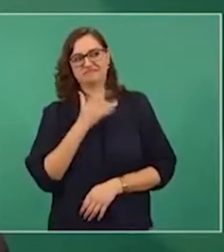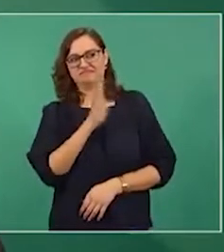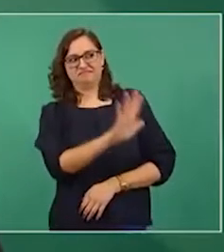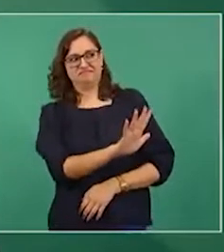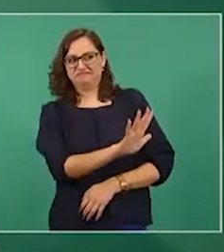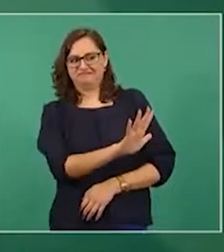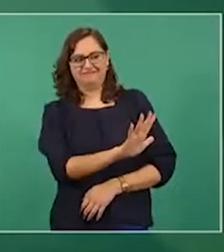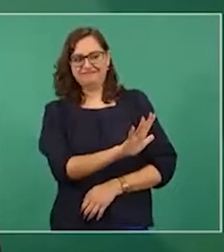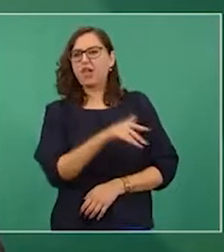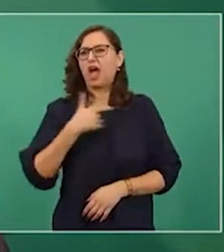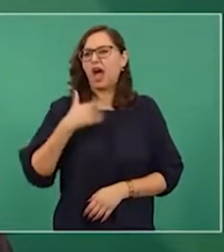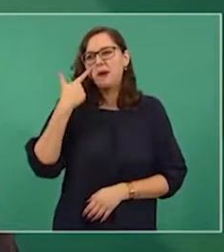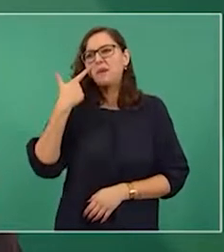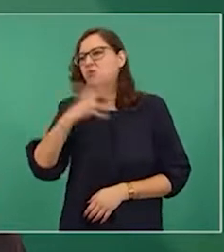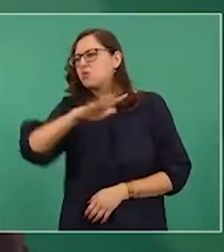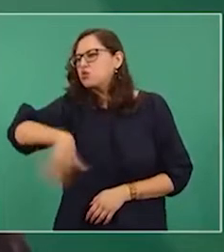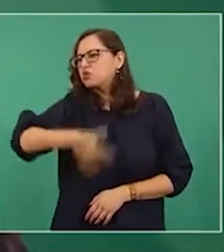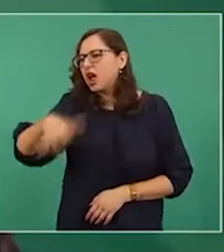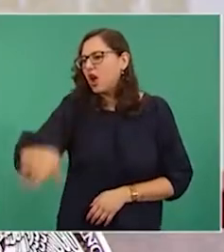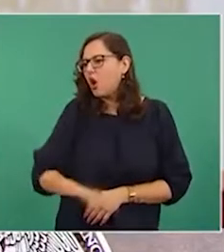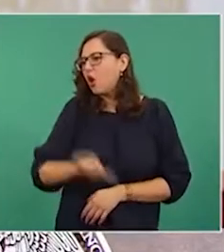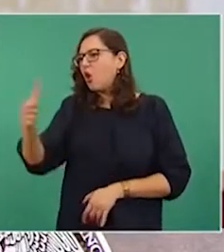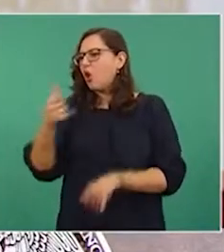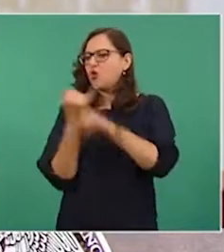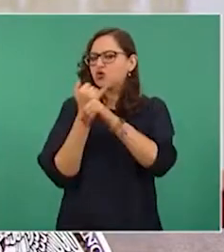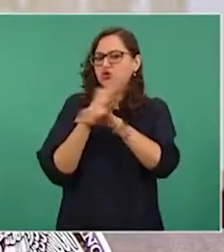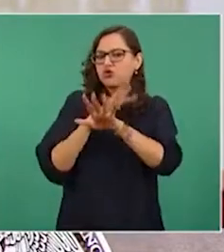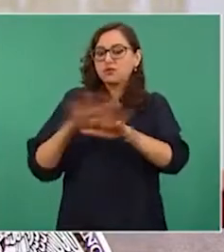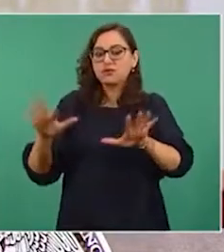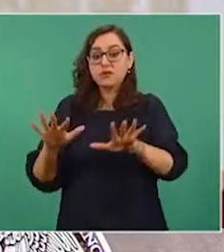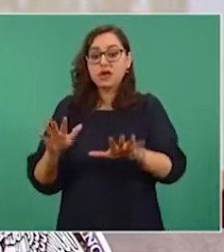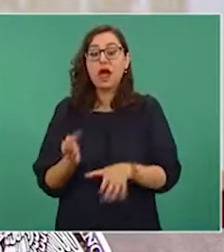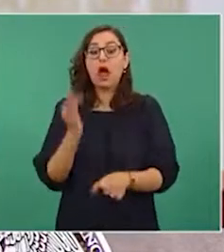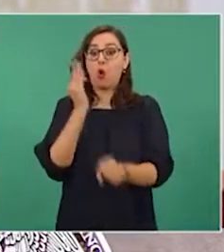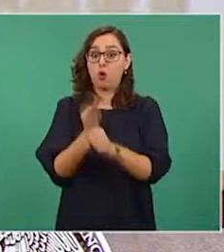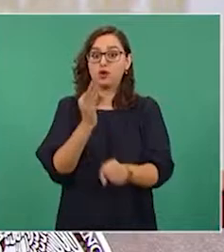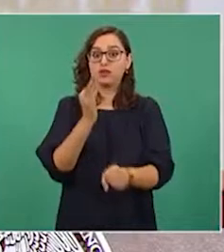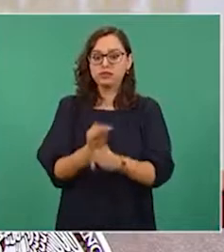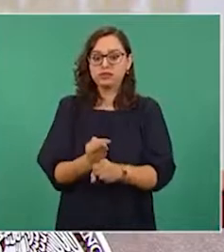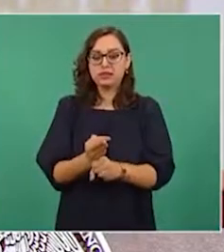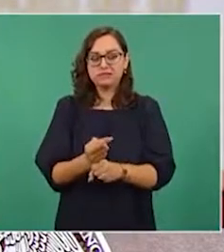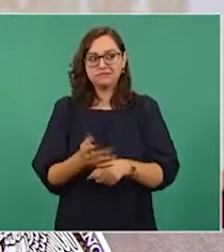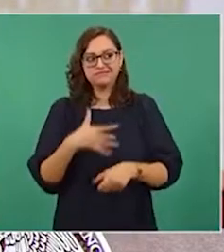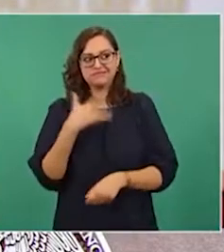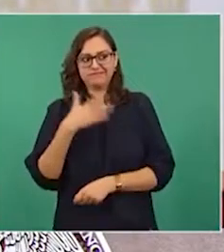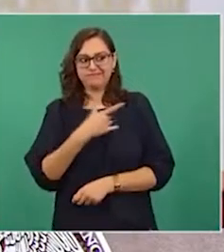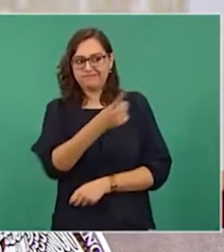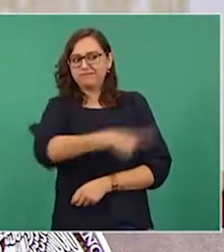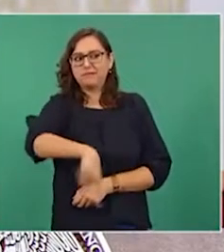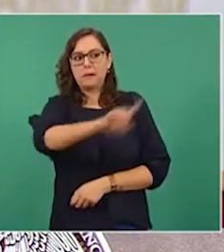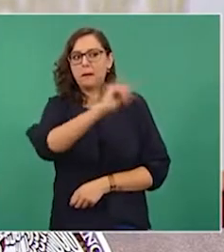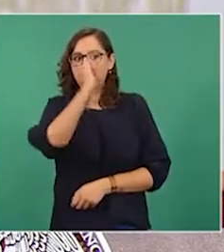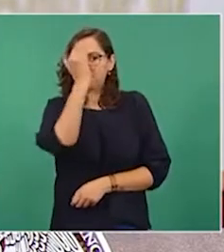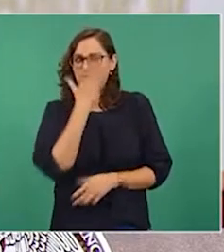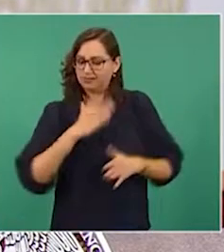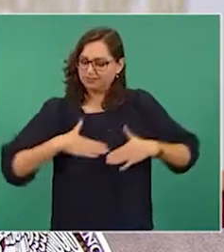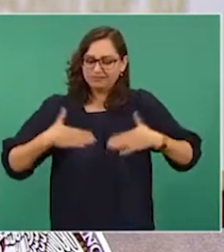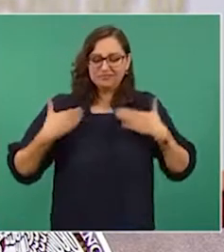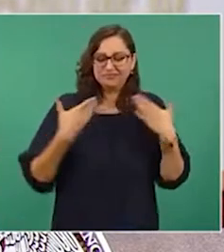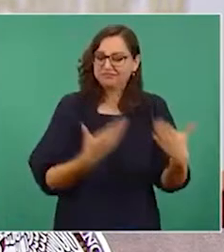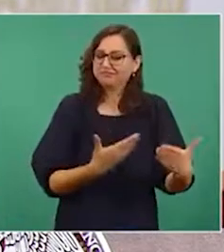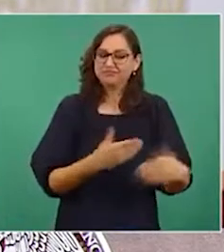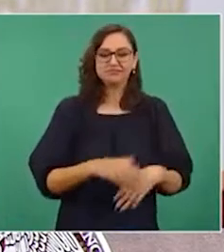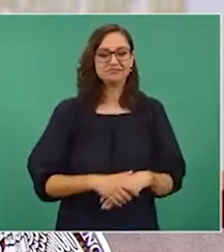información en otras fuentes. Está en juego su credibilidad. Por ello le compartimos